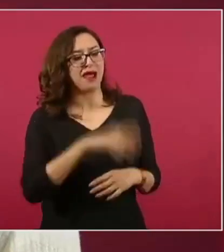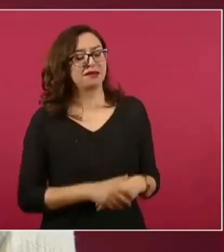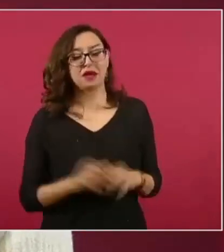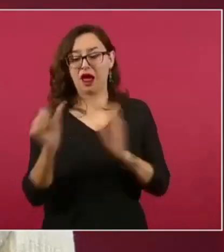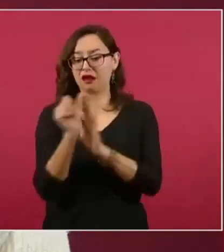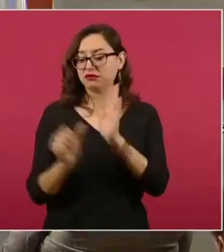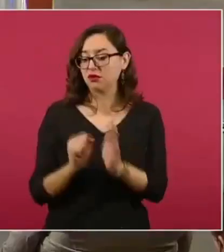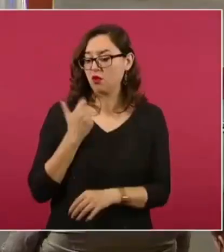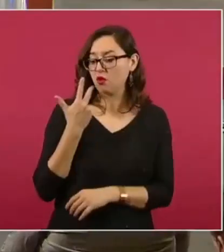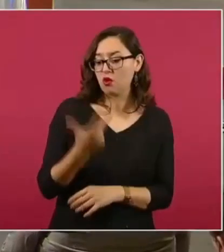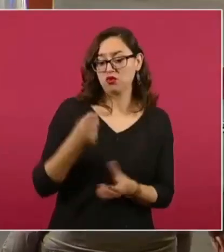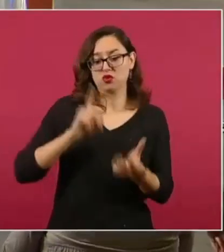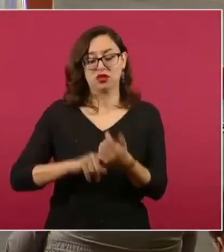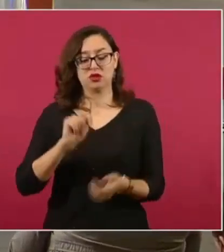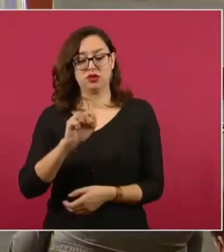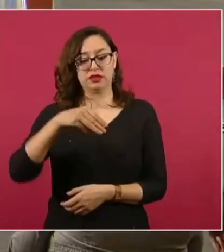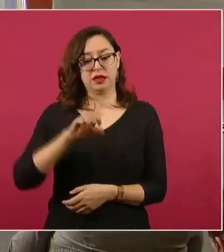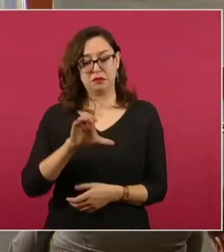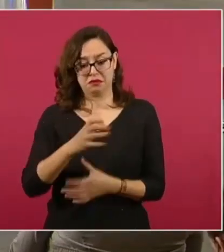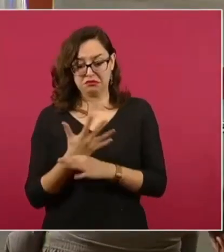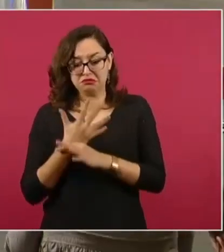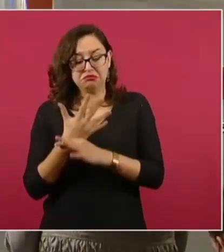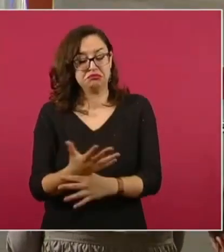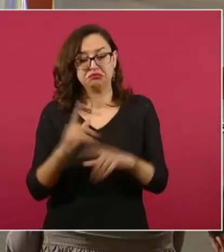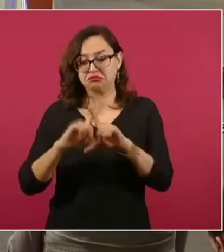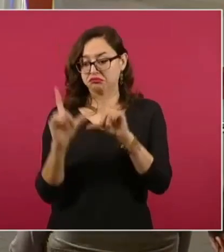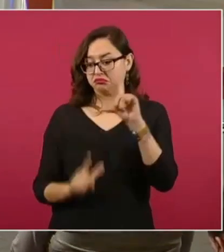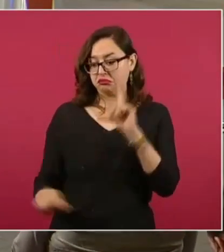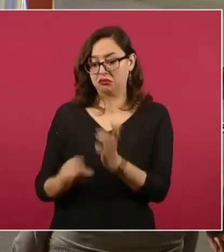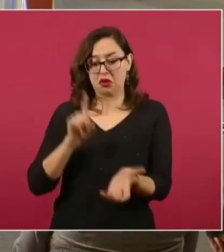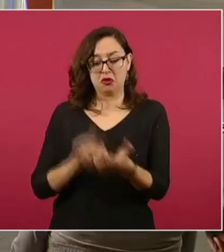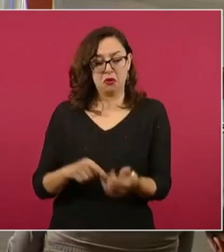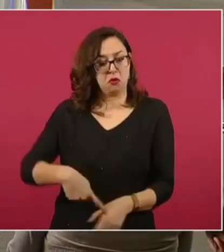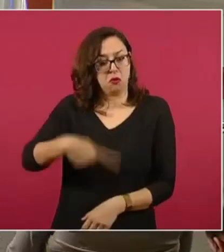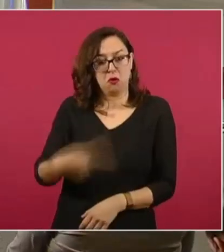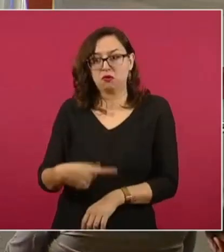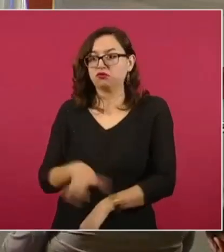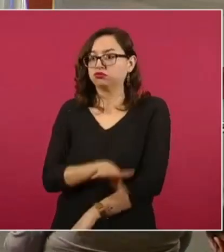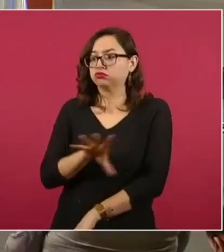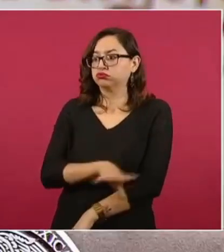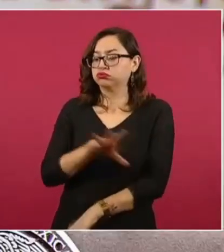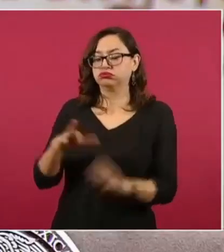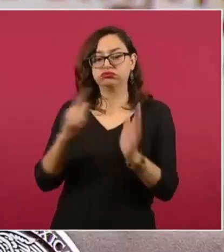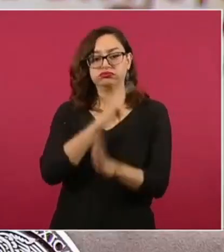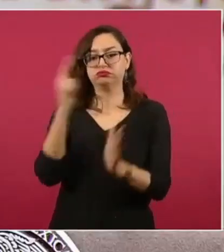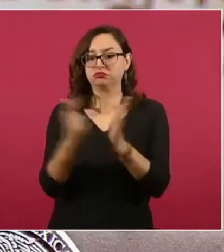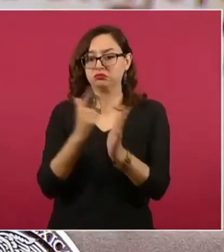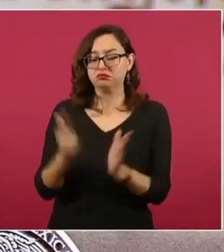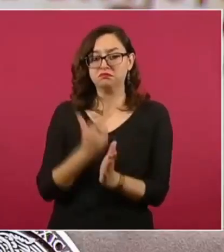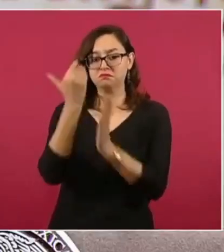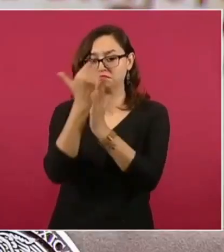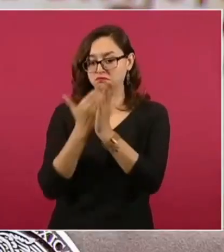México sobre sus recursos naturales, su derecho a legislar de acuerdo a sus intereses sobre el sector energético.